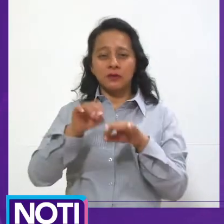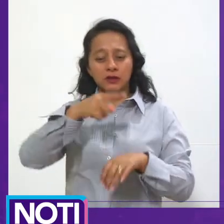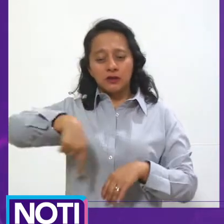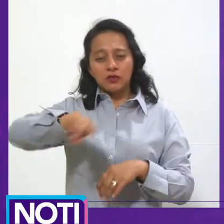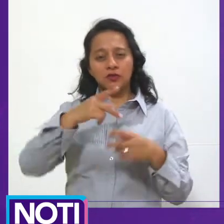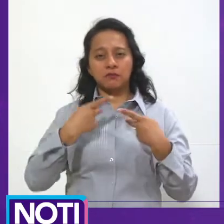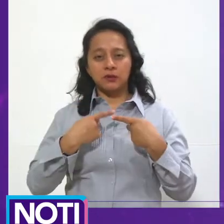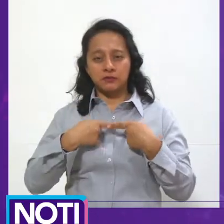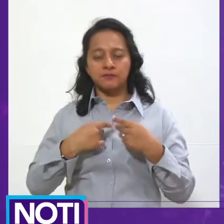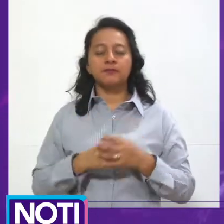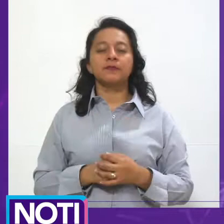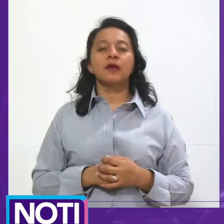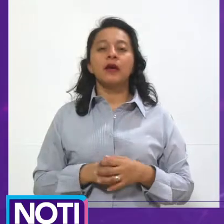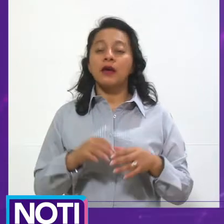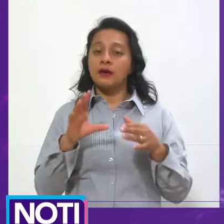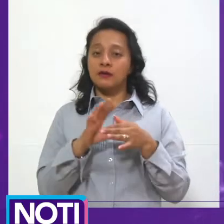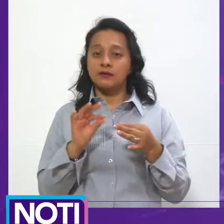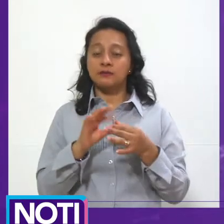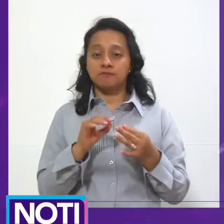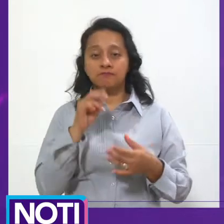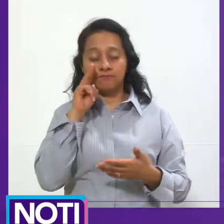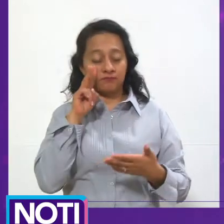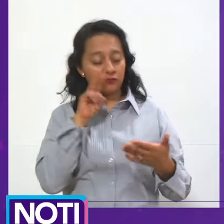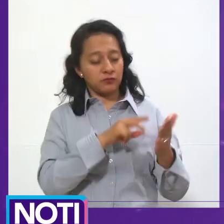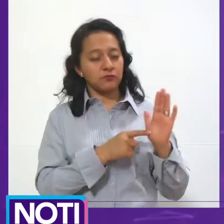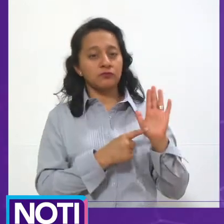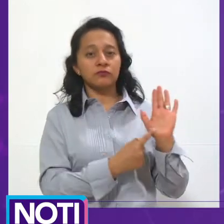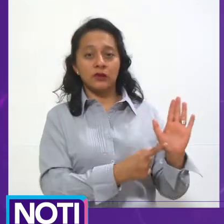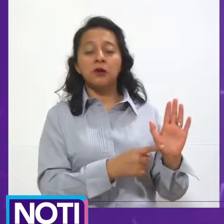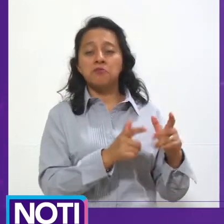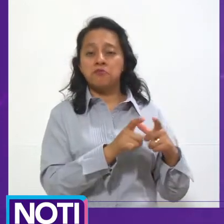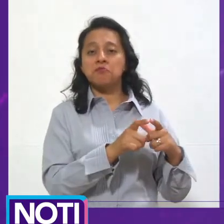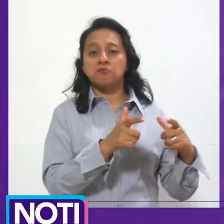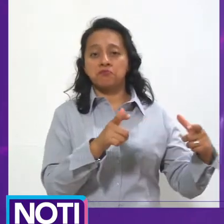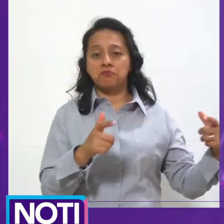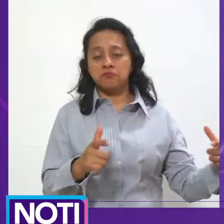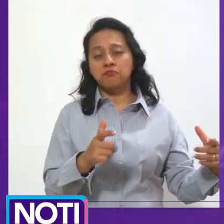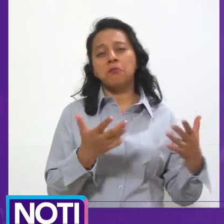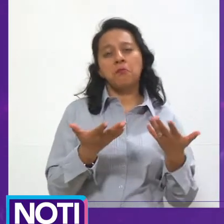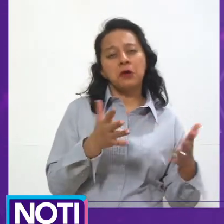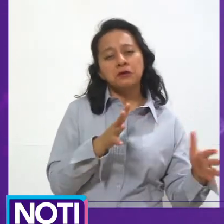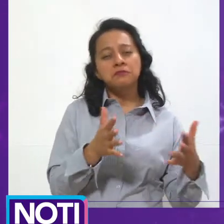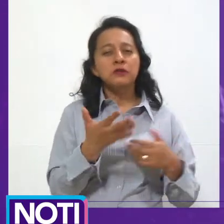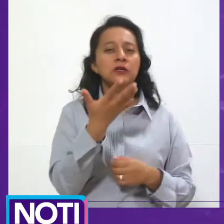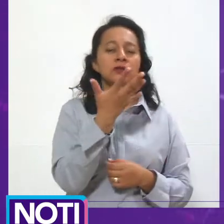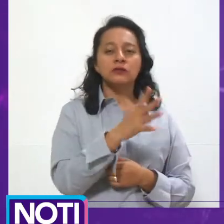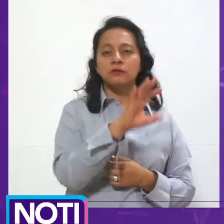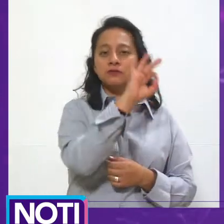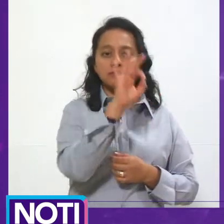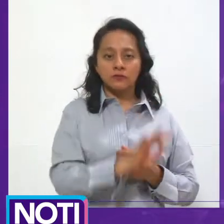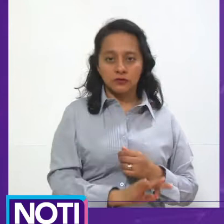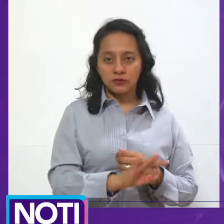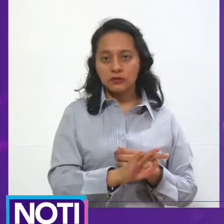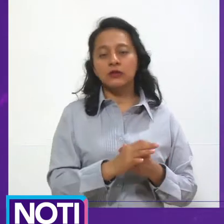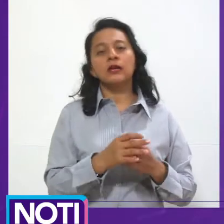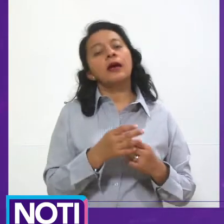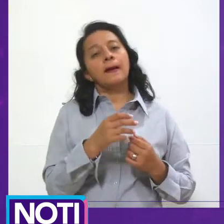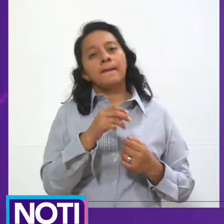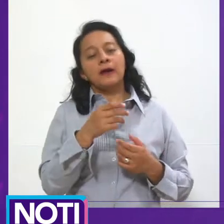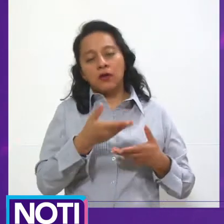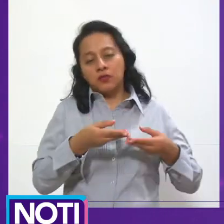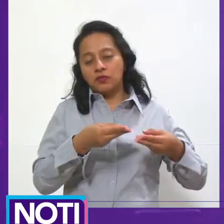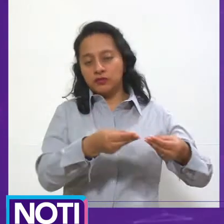en cuanto a los ingresos del Estado comparados con el ejercicio inmediato anterior. Además, encontramos con